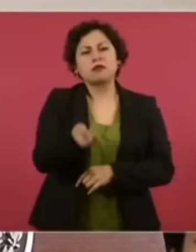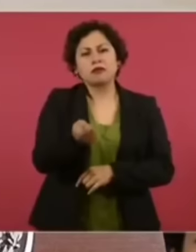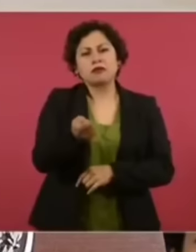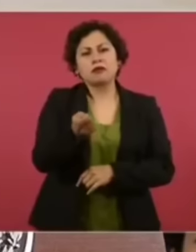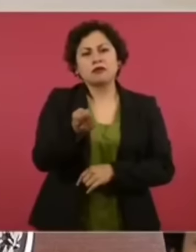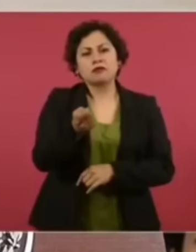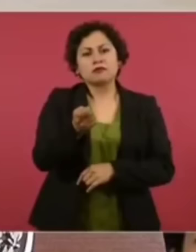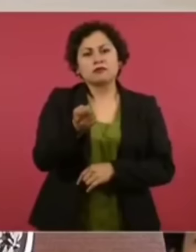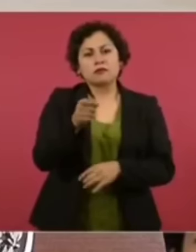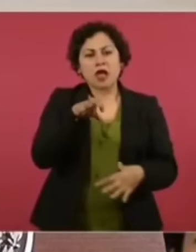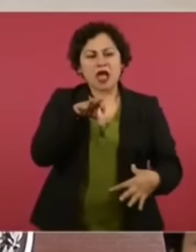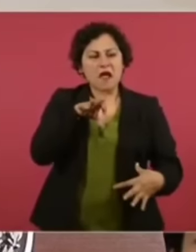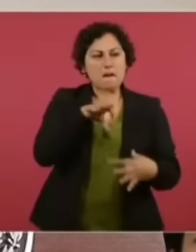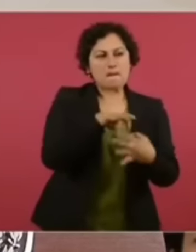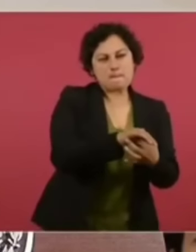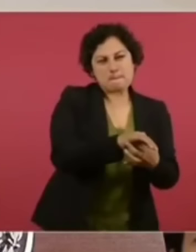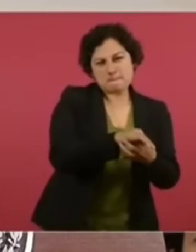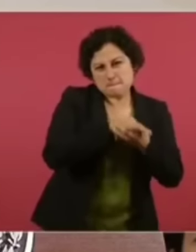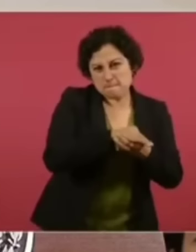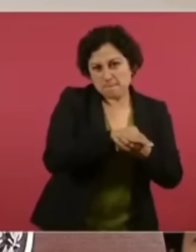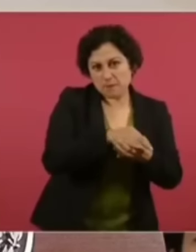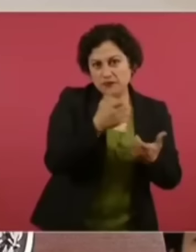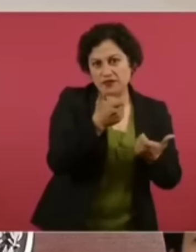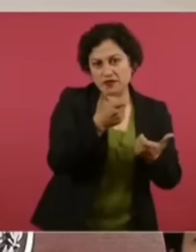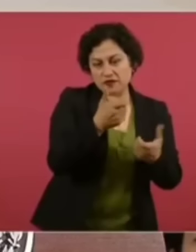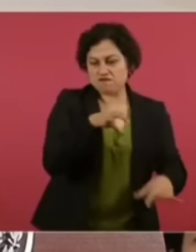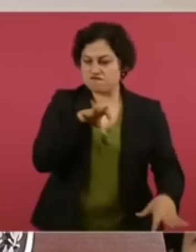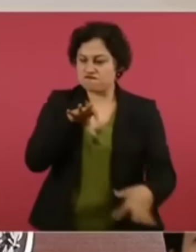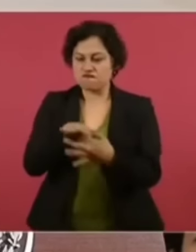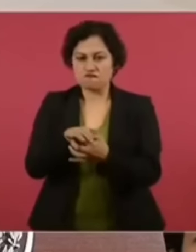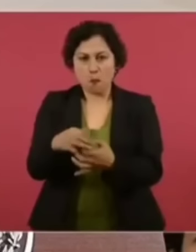ni al dinero ni al poder.